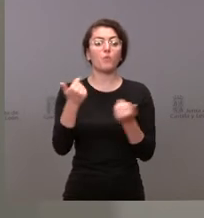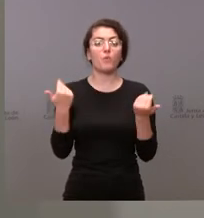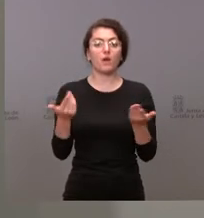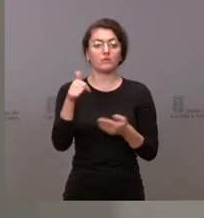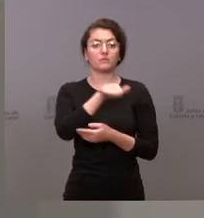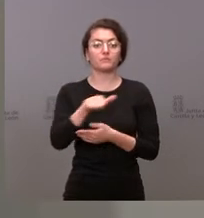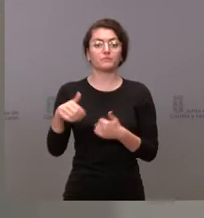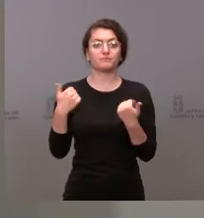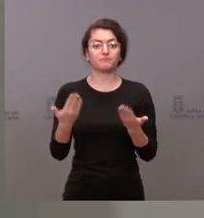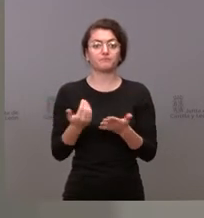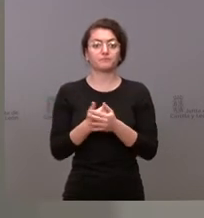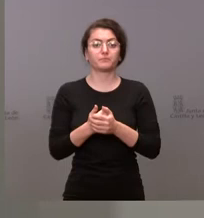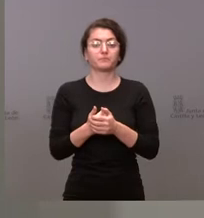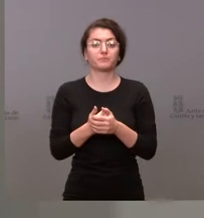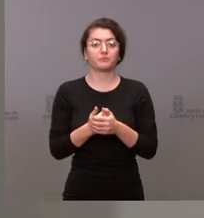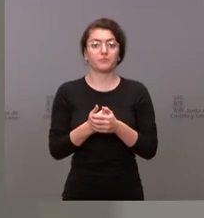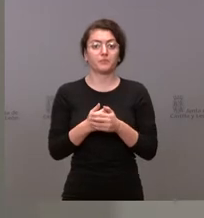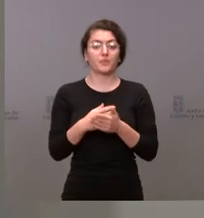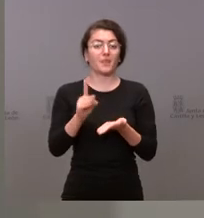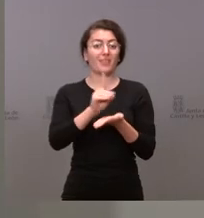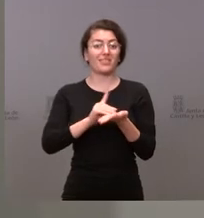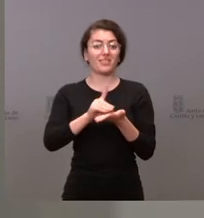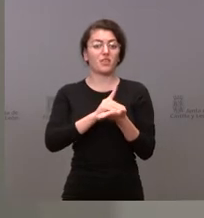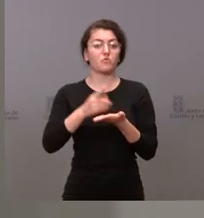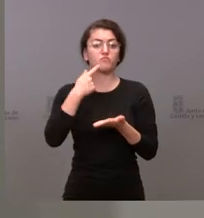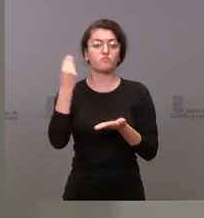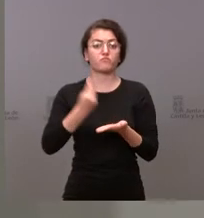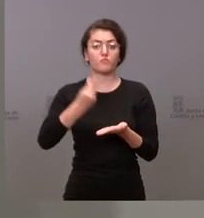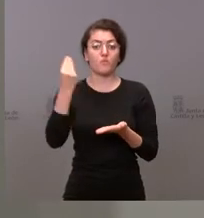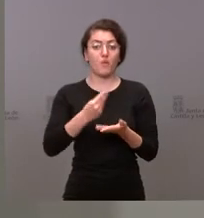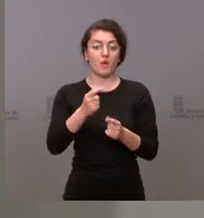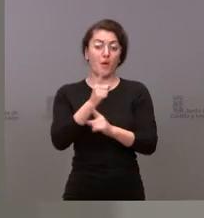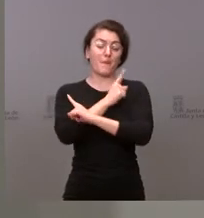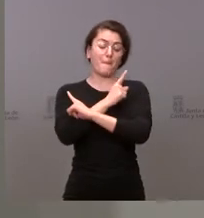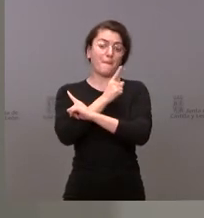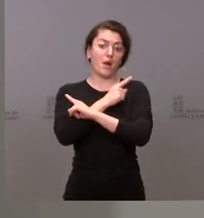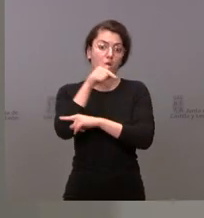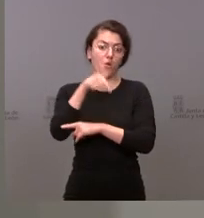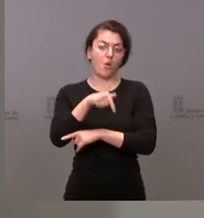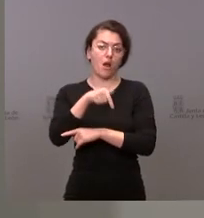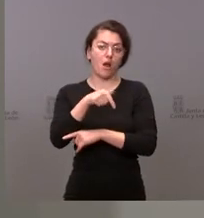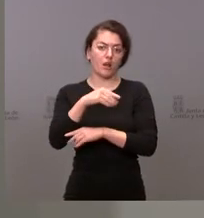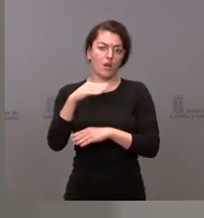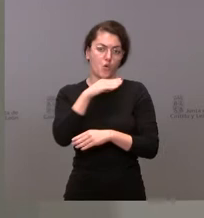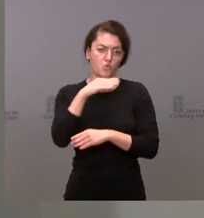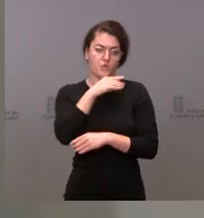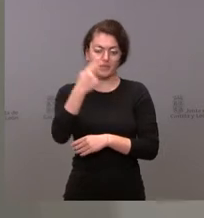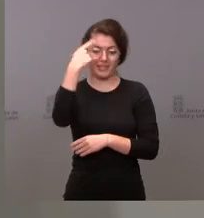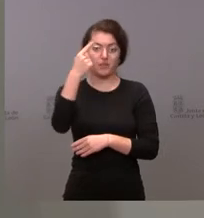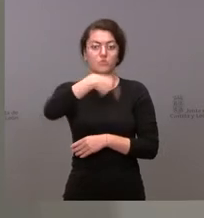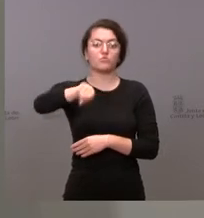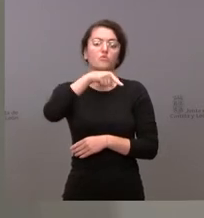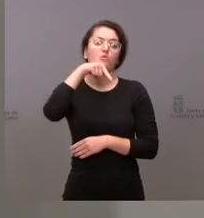son los excelentes datos del paro de octubre. Saben todos ustedes que esta comunidad ha